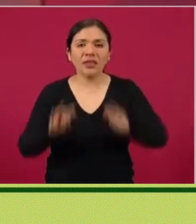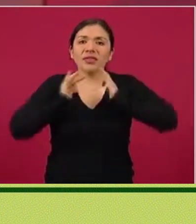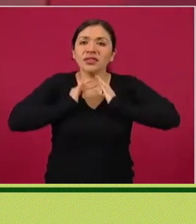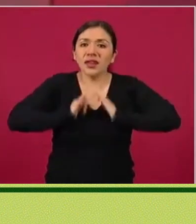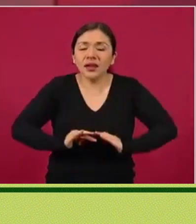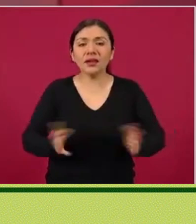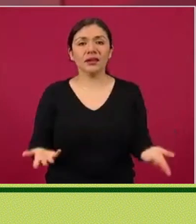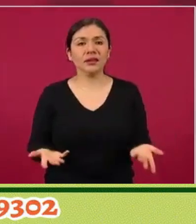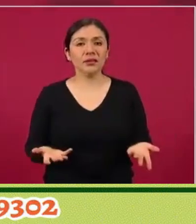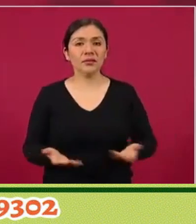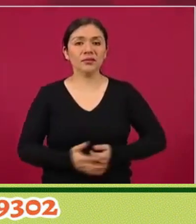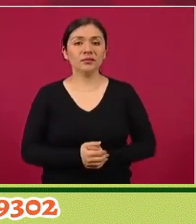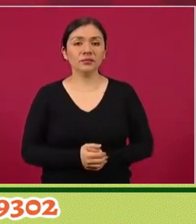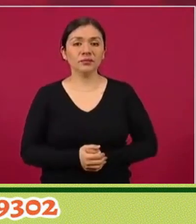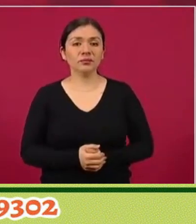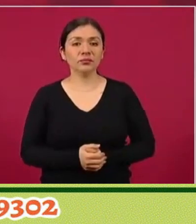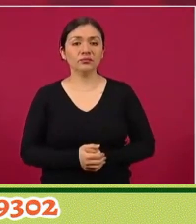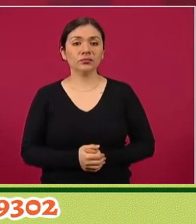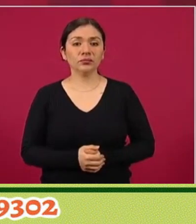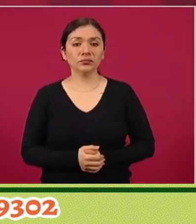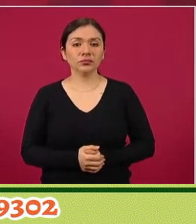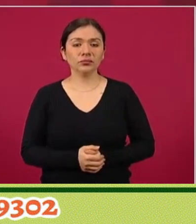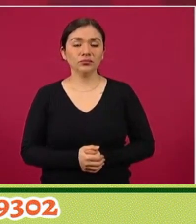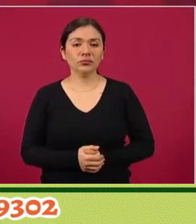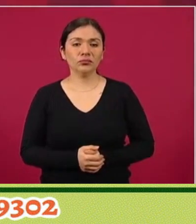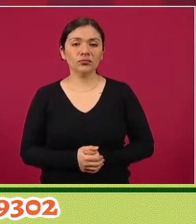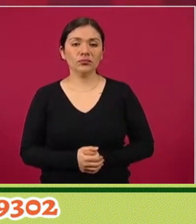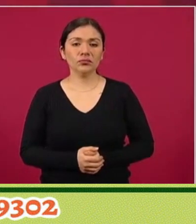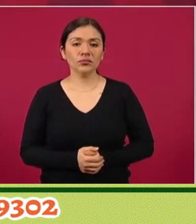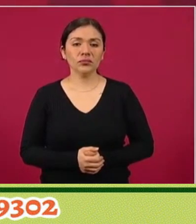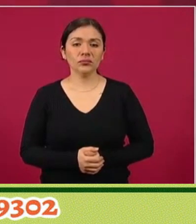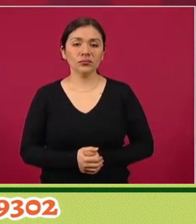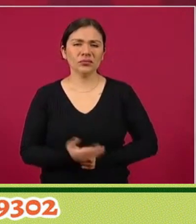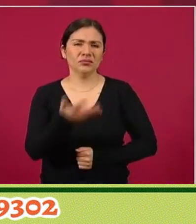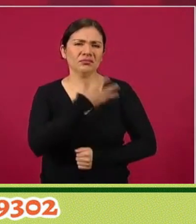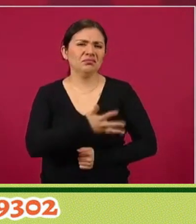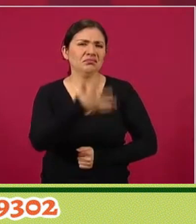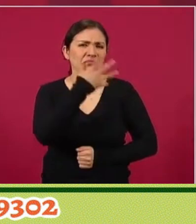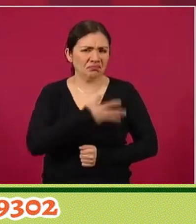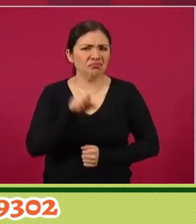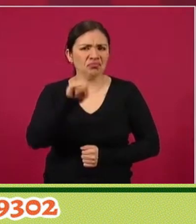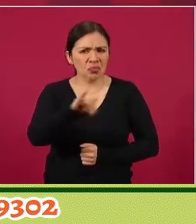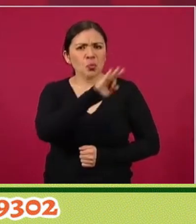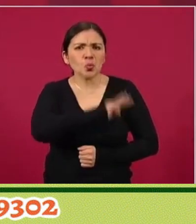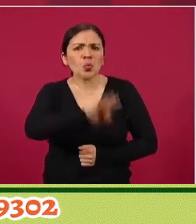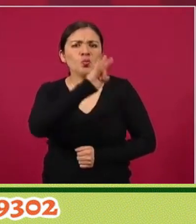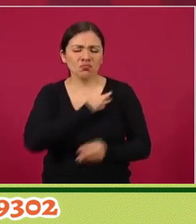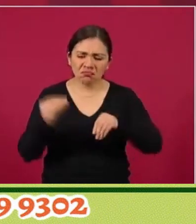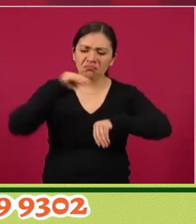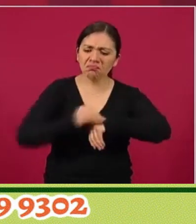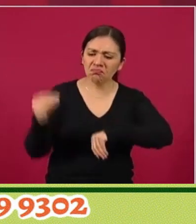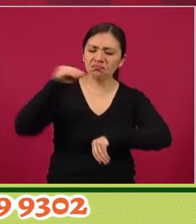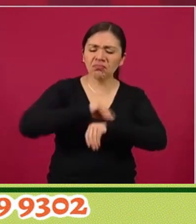hay muchísimas posibilidades de hacer negocios